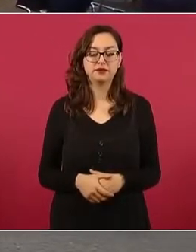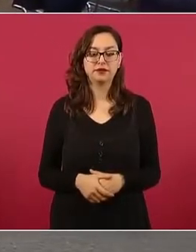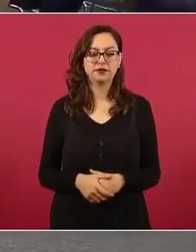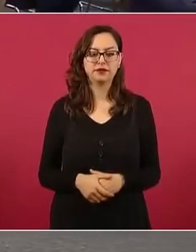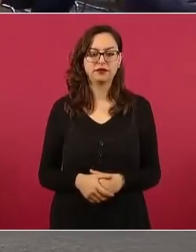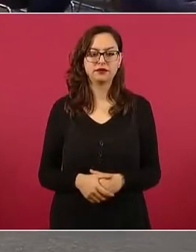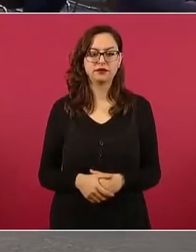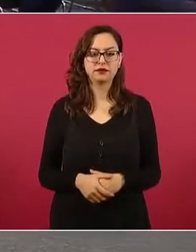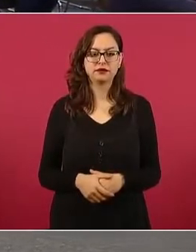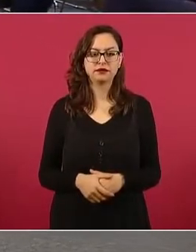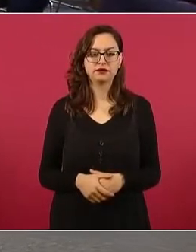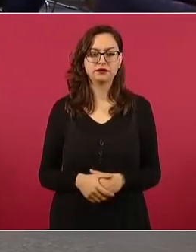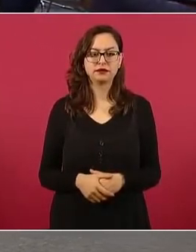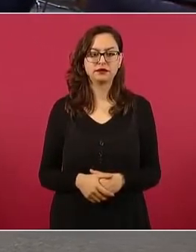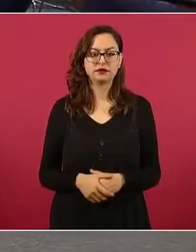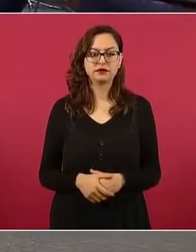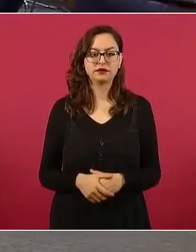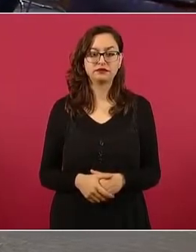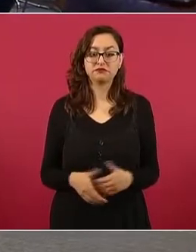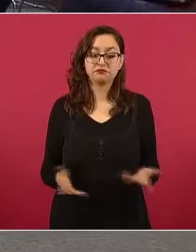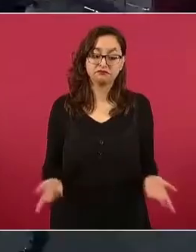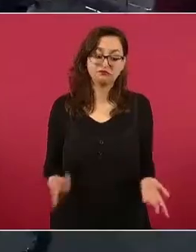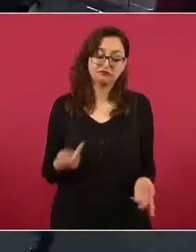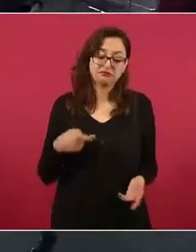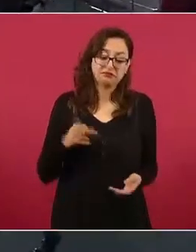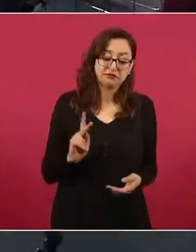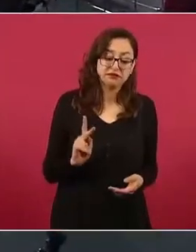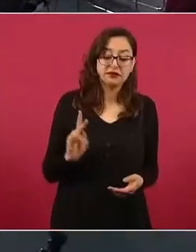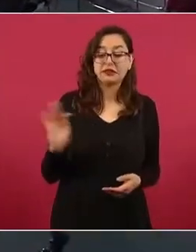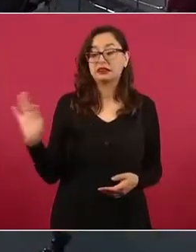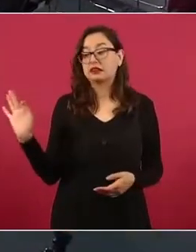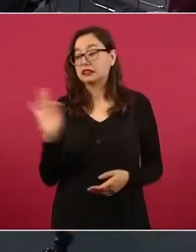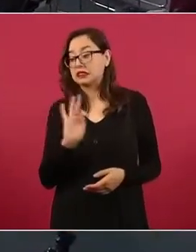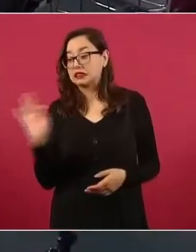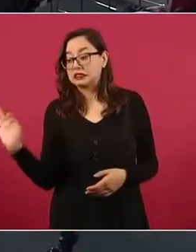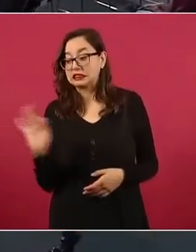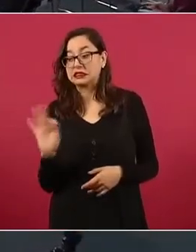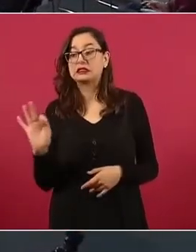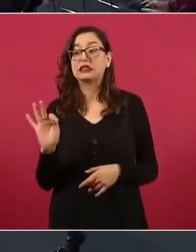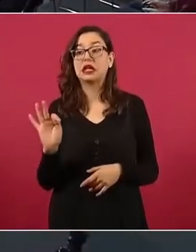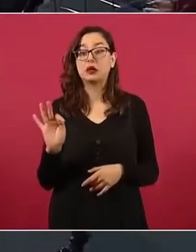con todo respeto el conservadurismo,